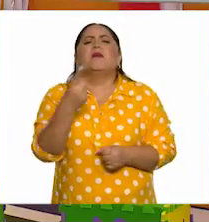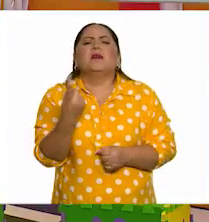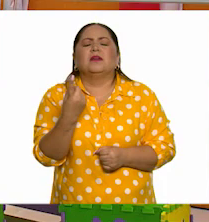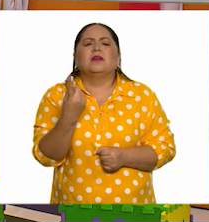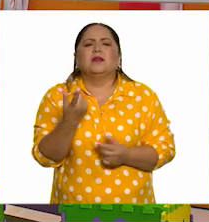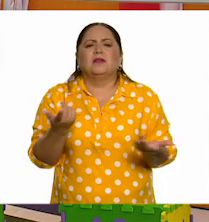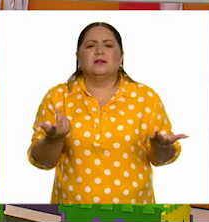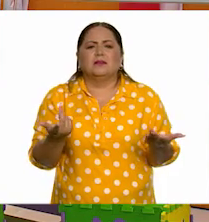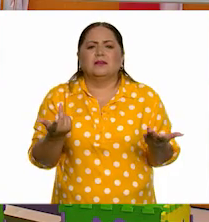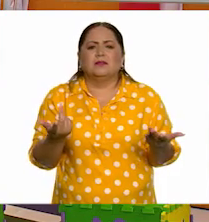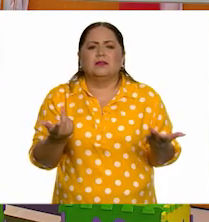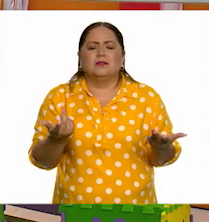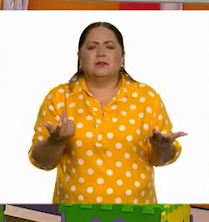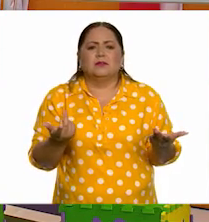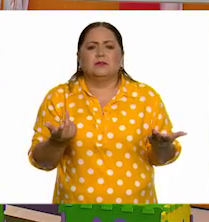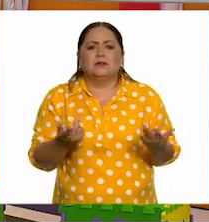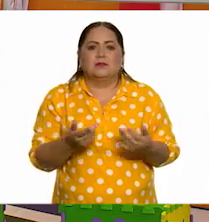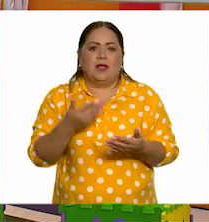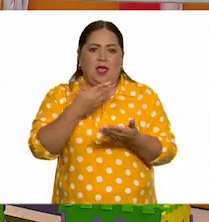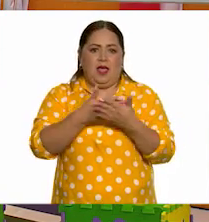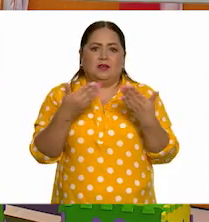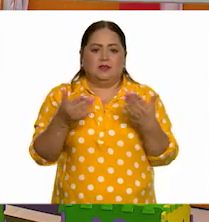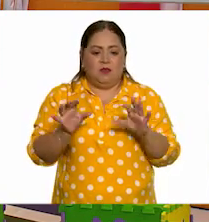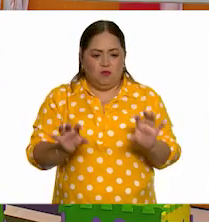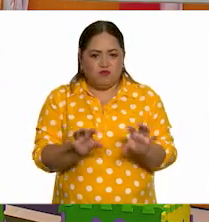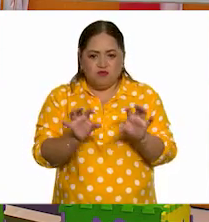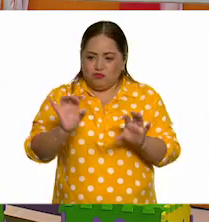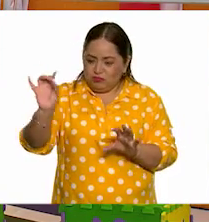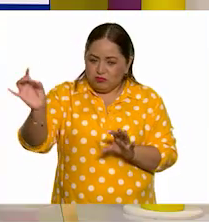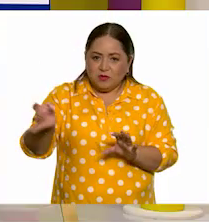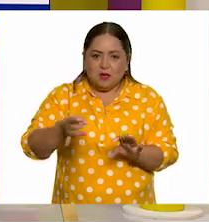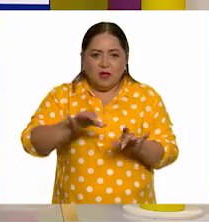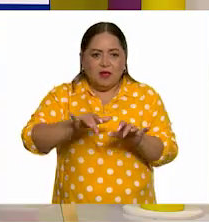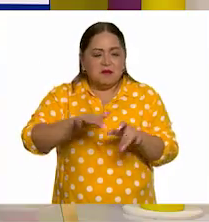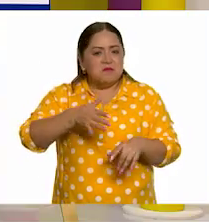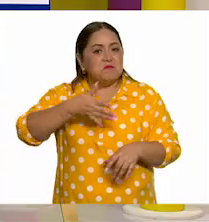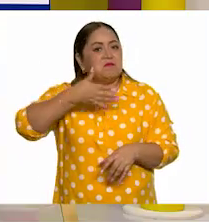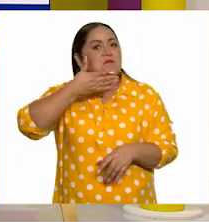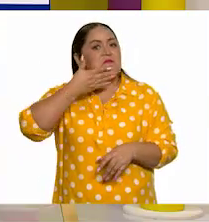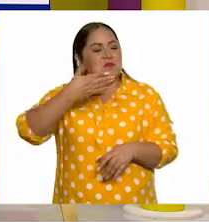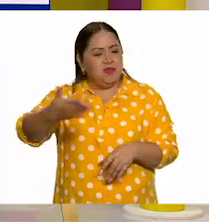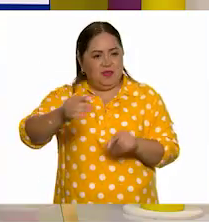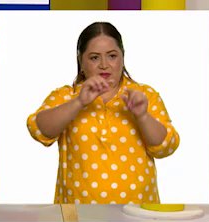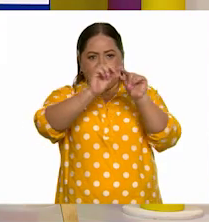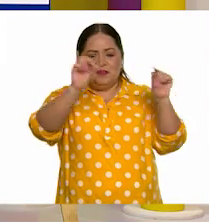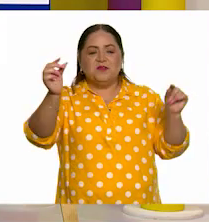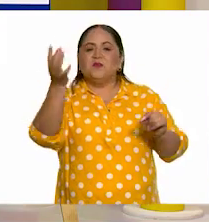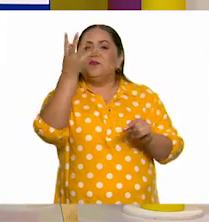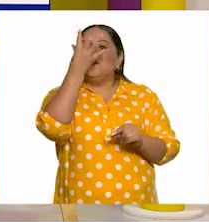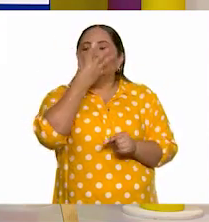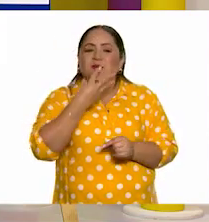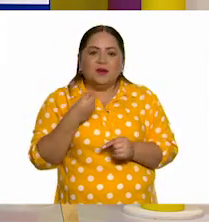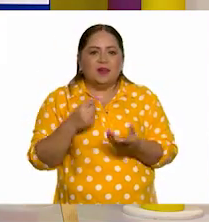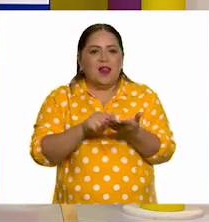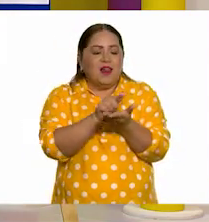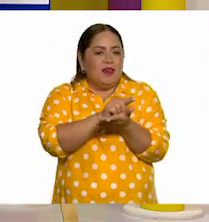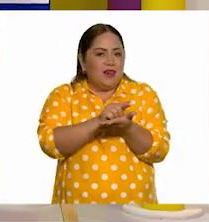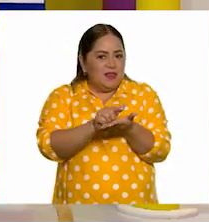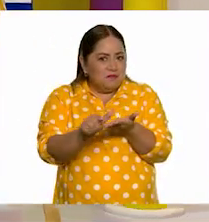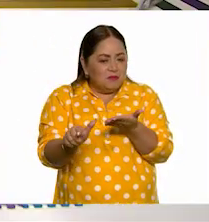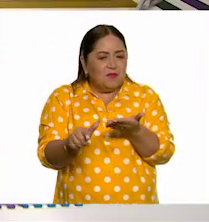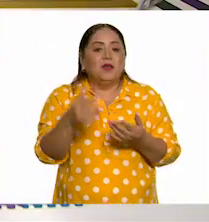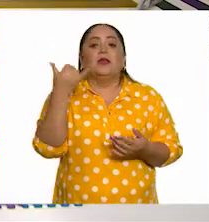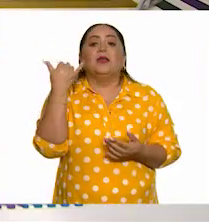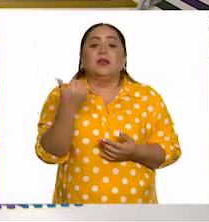hasta en computadora nos lo entregaron. Lo mandaron ya con una letra muy bonita, muy limpio.